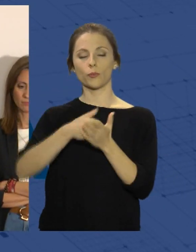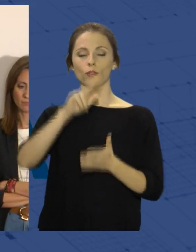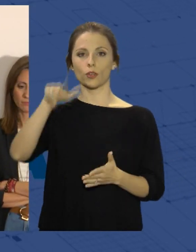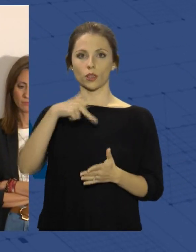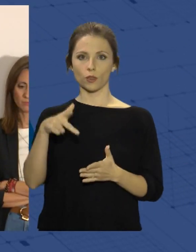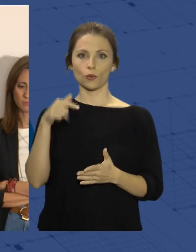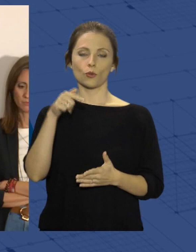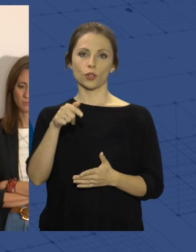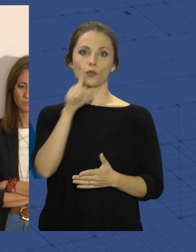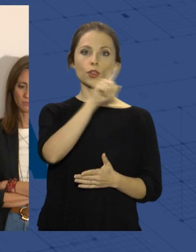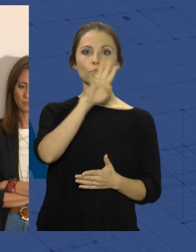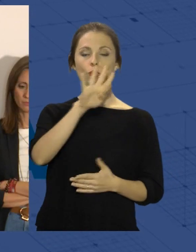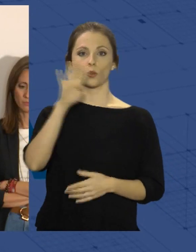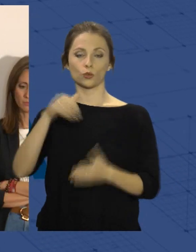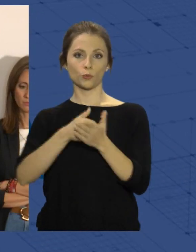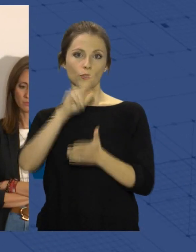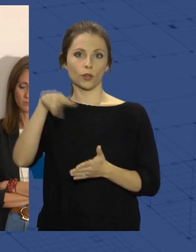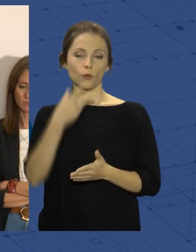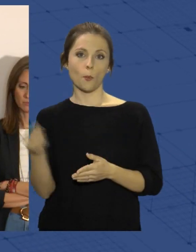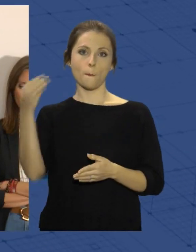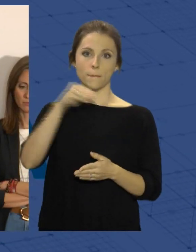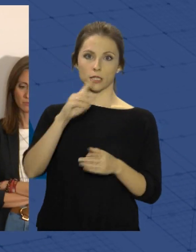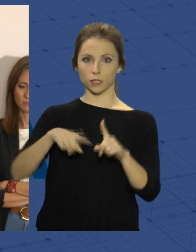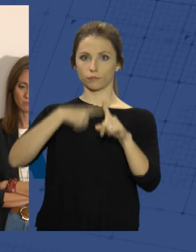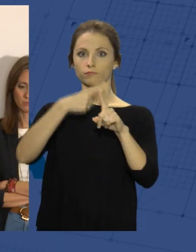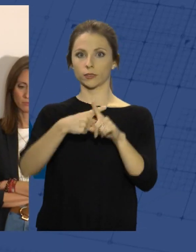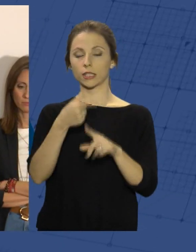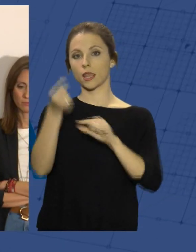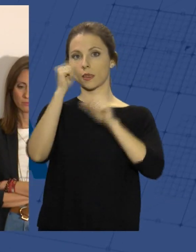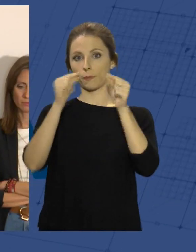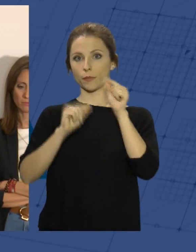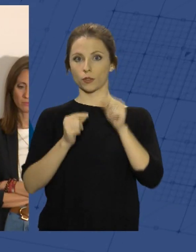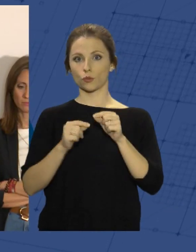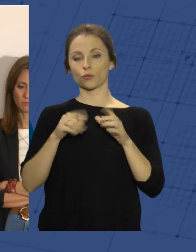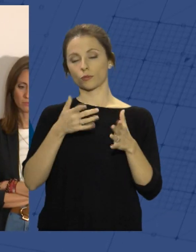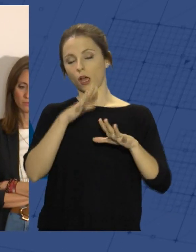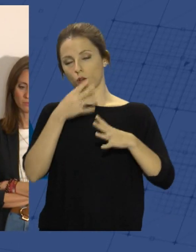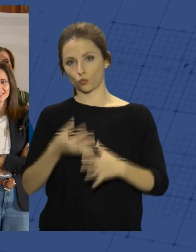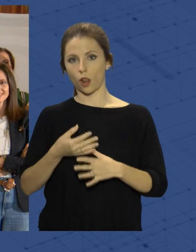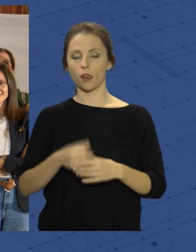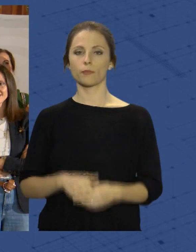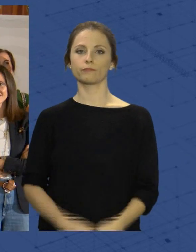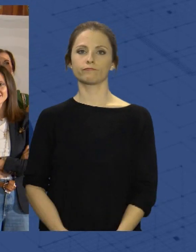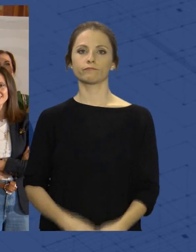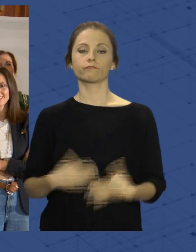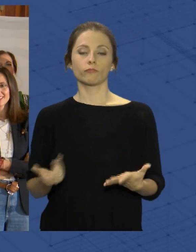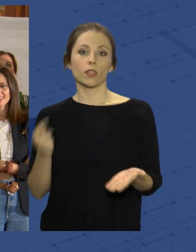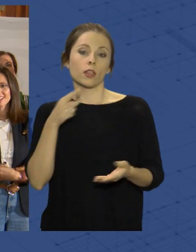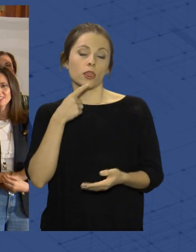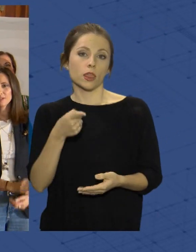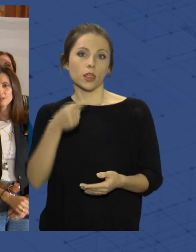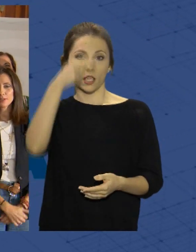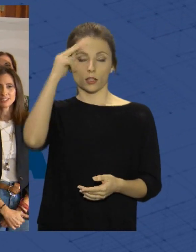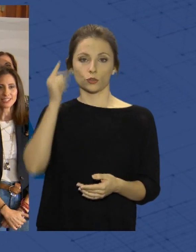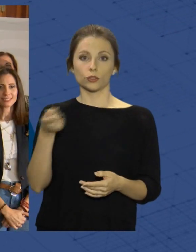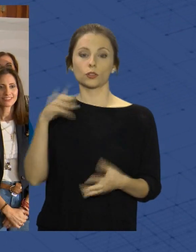144 millones de euros más que el presupuesto en vigor, que el presupuesto actual. Así lo ha apuntado el consejero, que junto